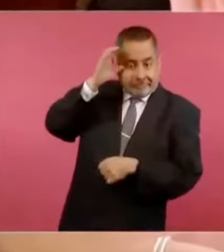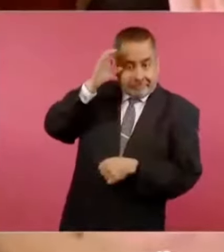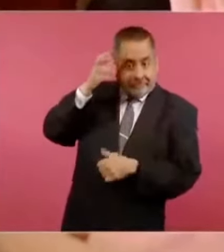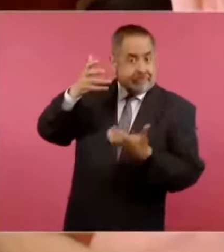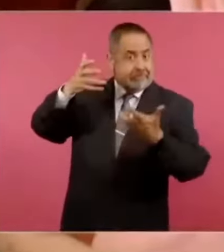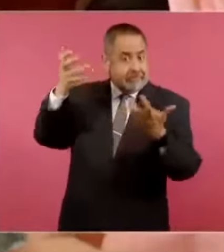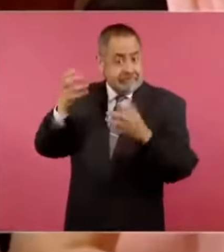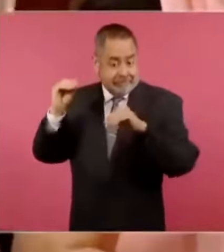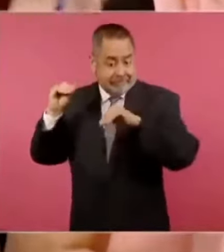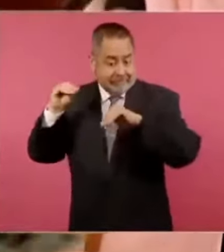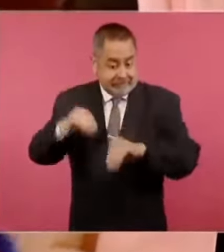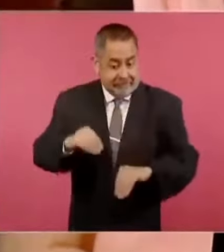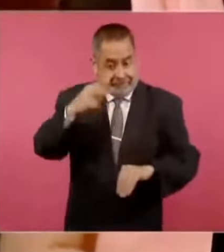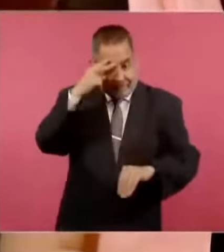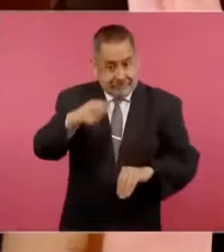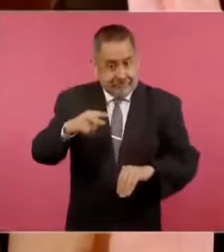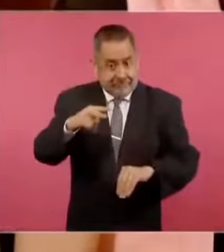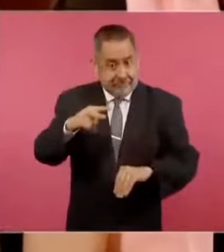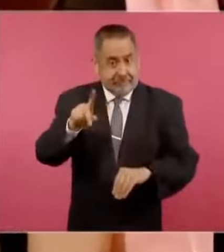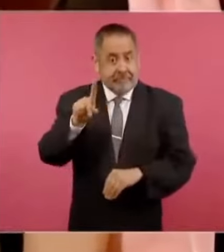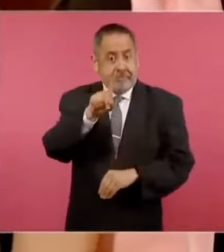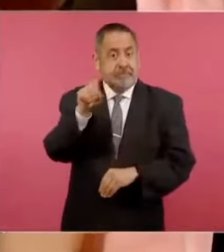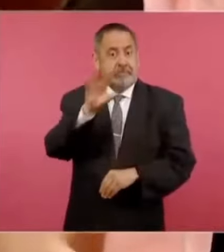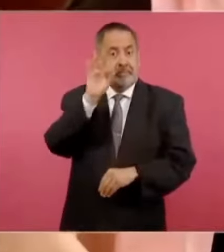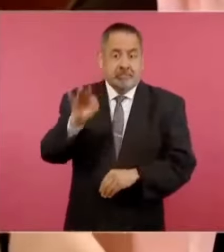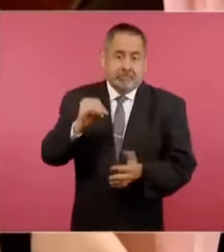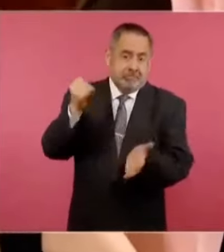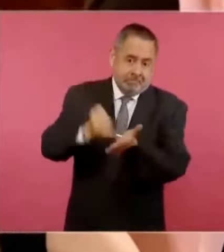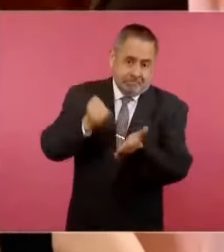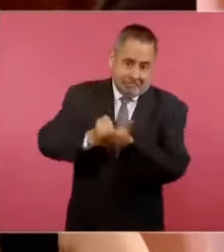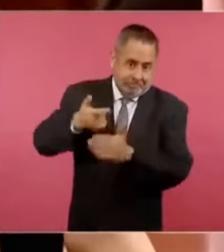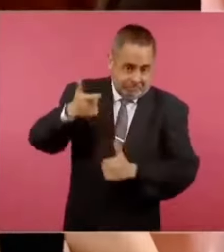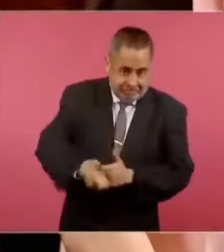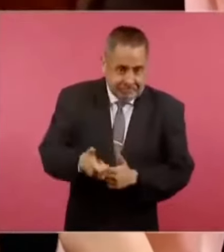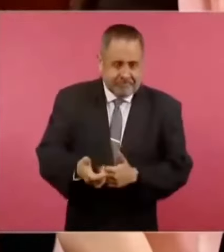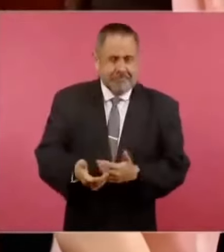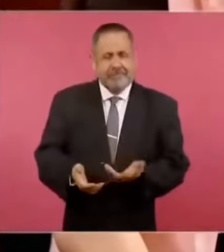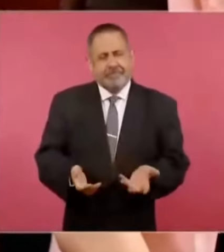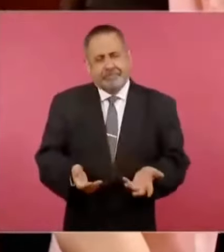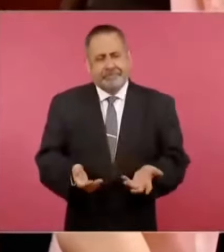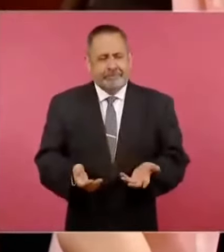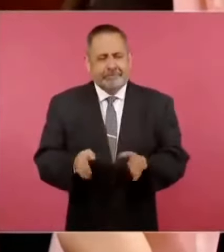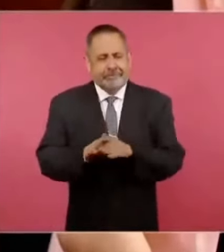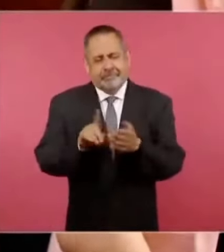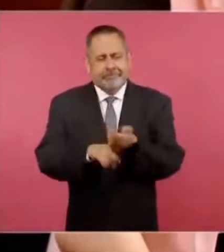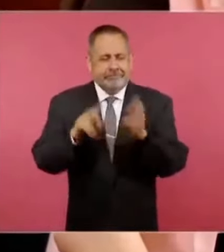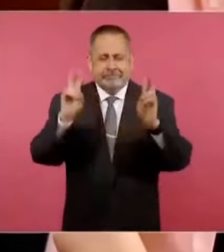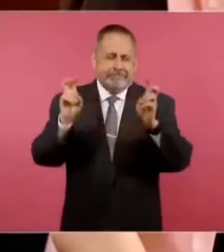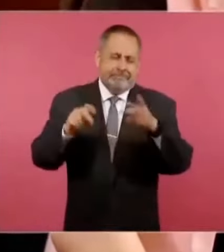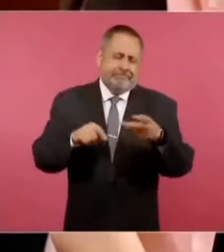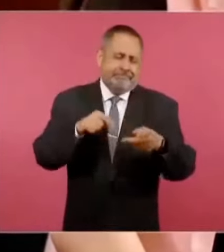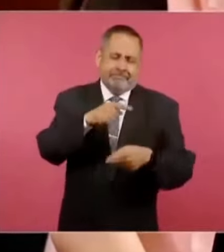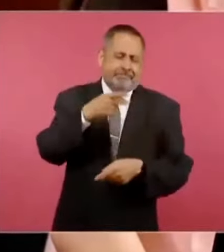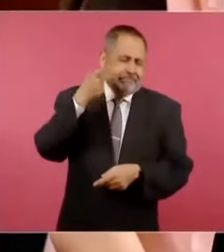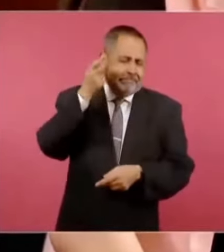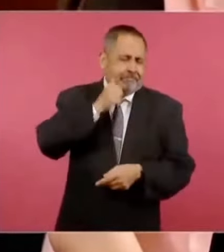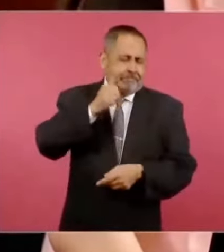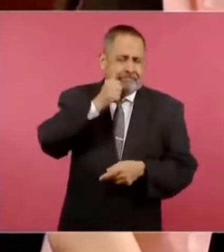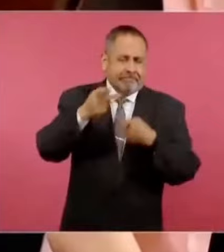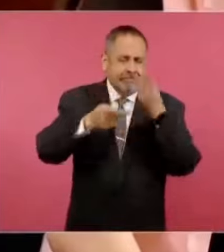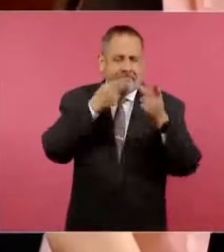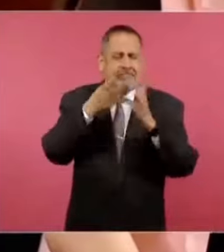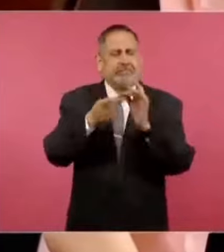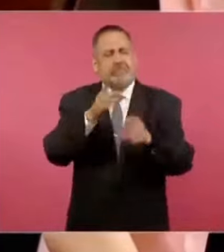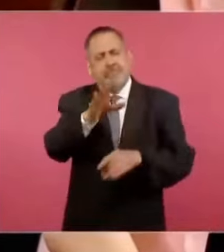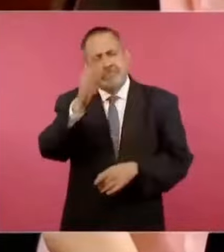autos en México iban a cobrar el 100 por ciento de aranceles, aunque esto es un tema que ha dicho en campaña. ¿Cuál es su